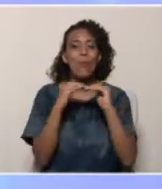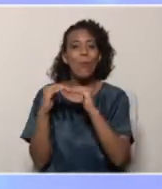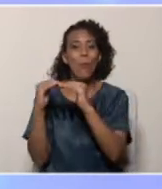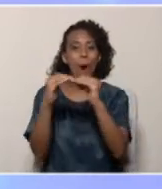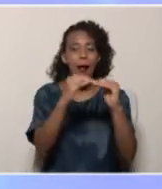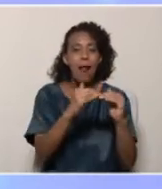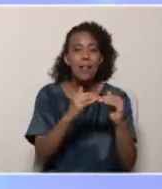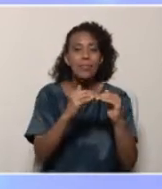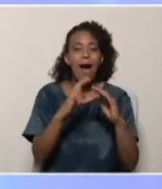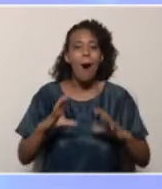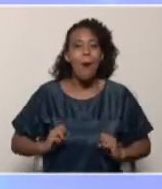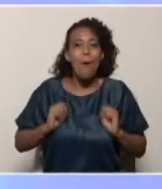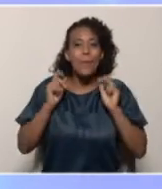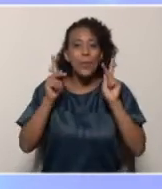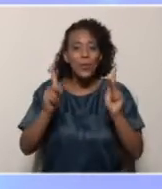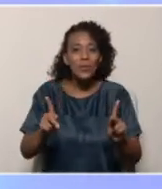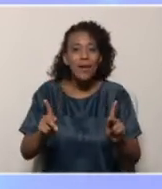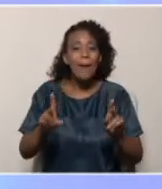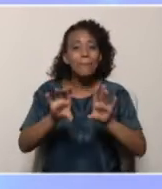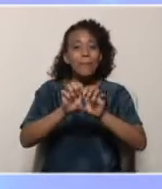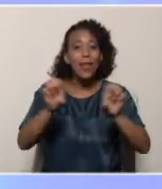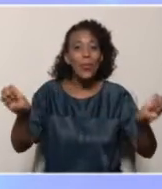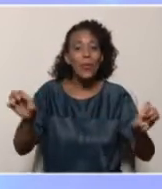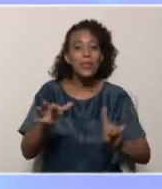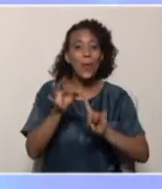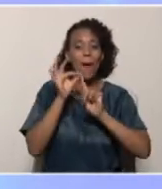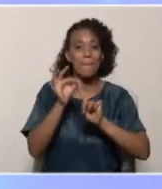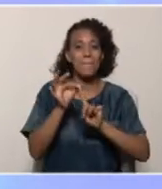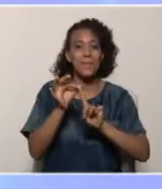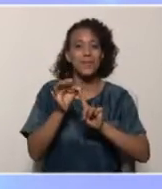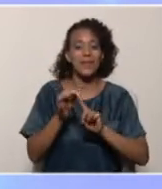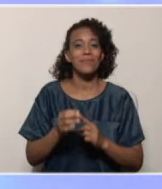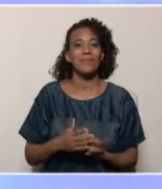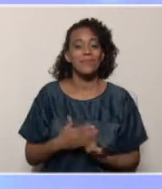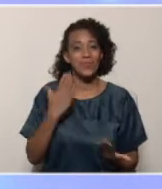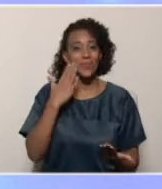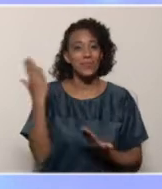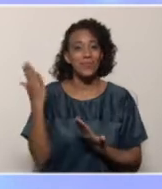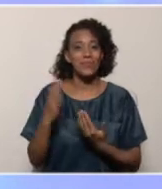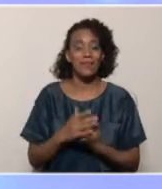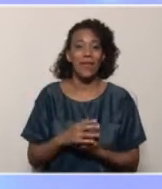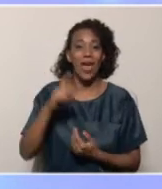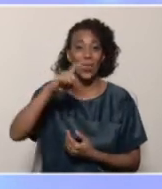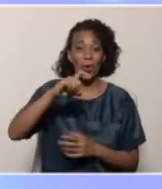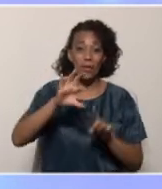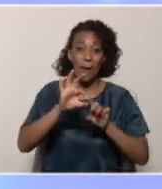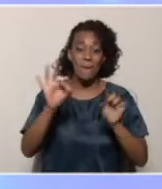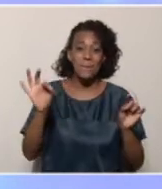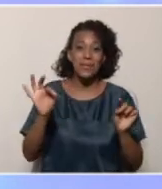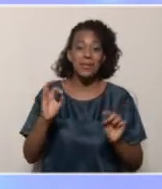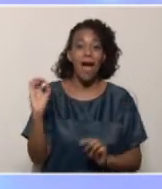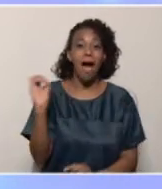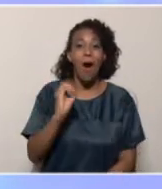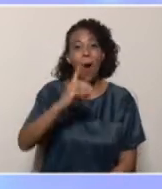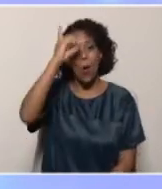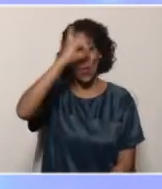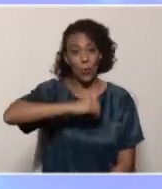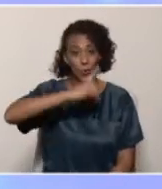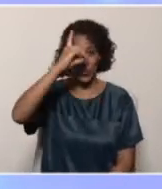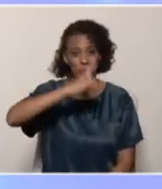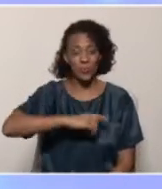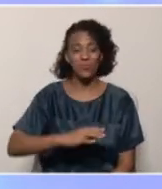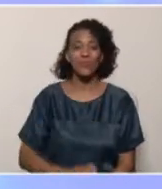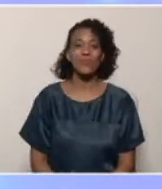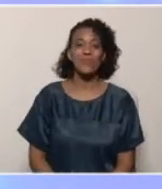condiciones y oportunidades para la educación, especialmente para nuestra población con necesidades educativas especiales